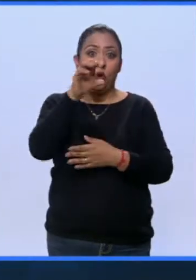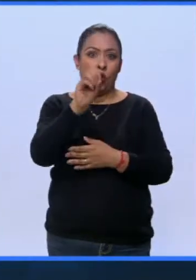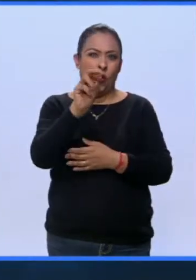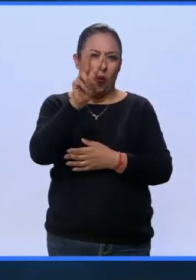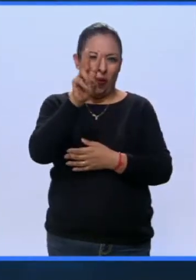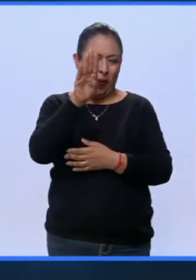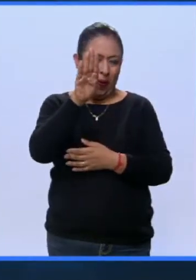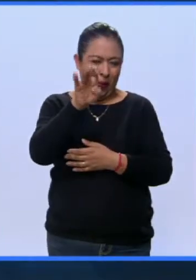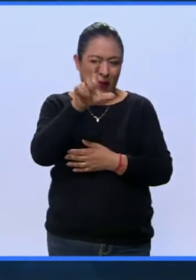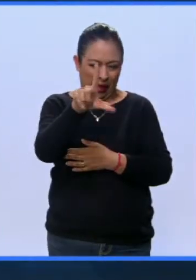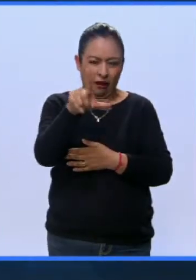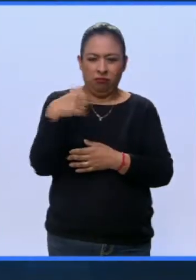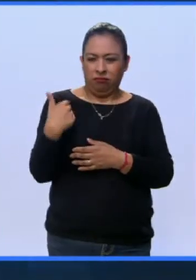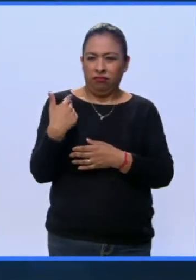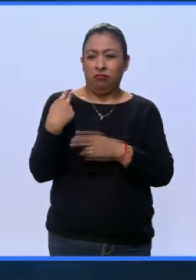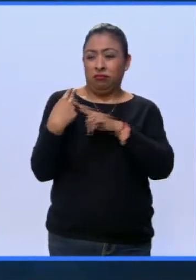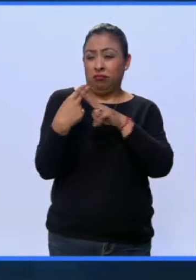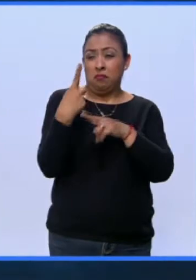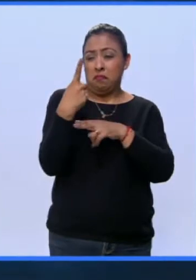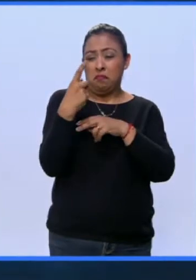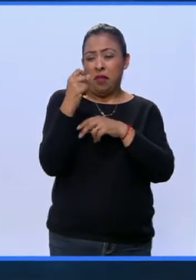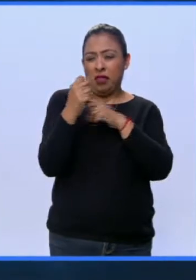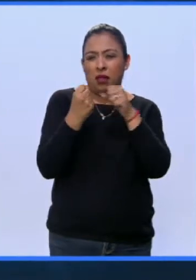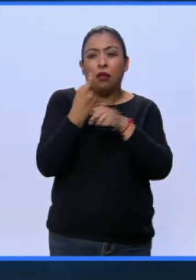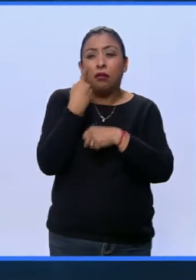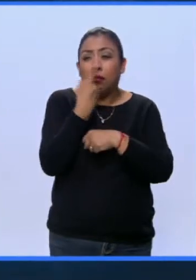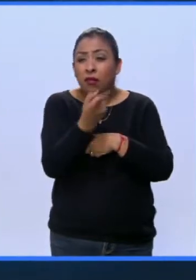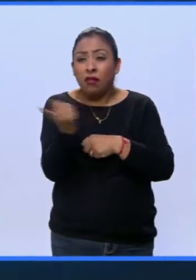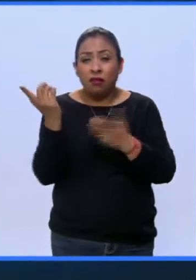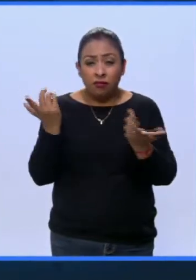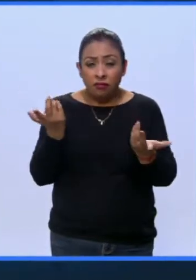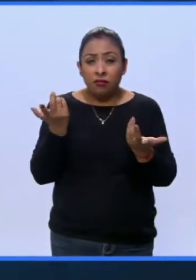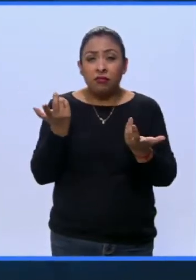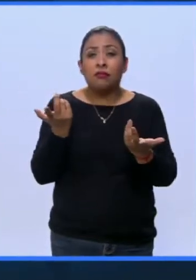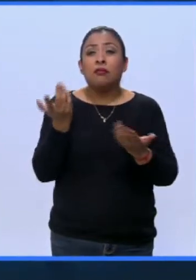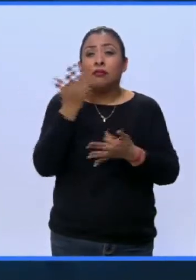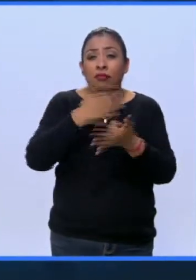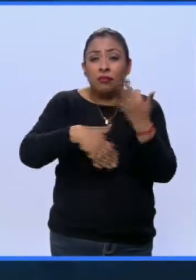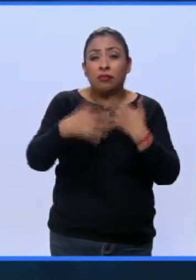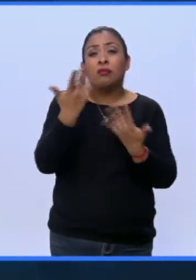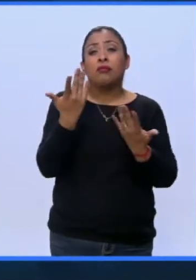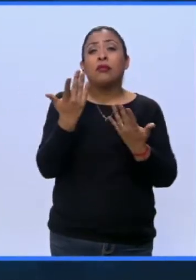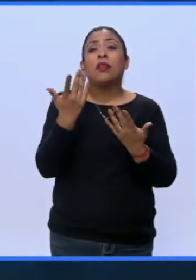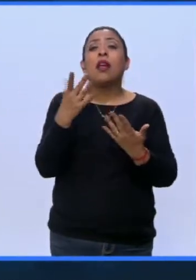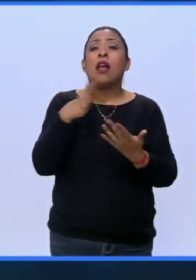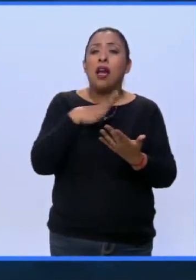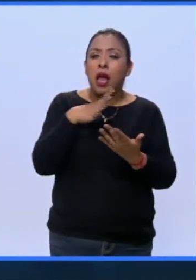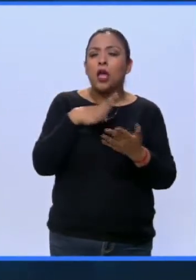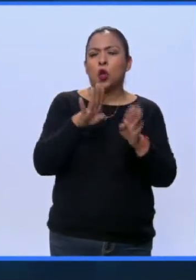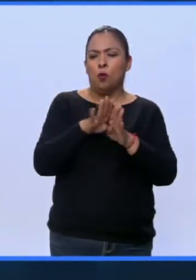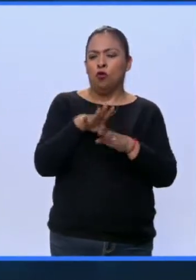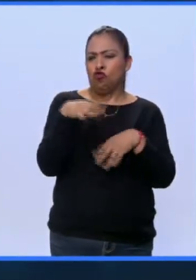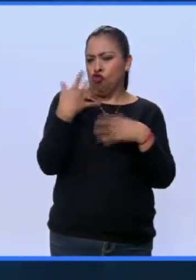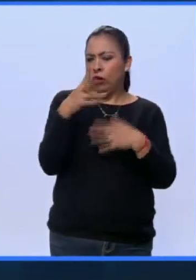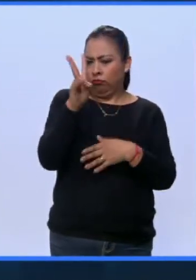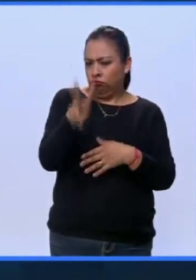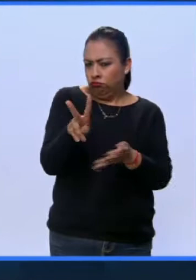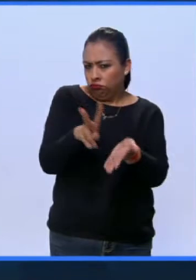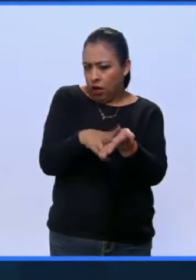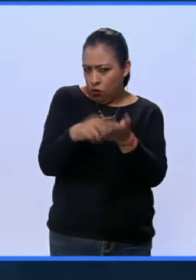últimos 20 años. Son todos autores que tienen su mérito, pero son